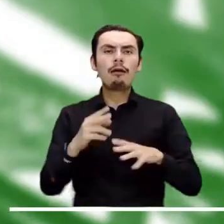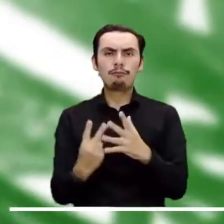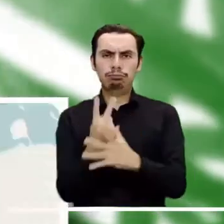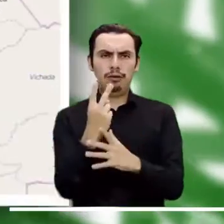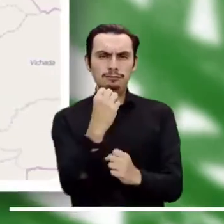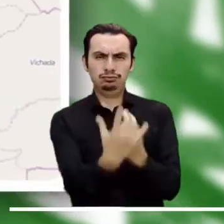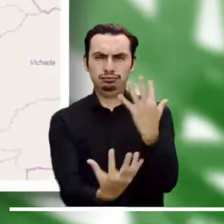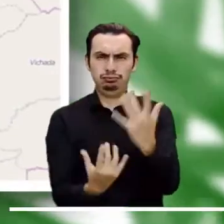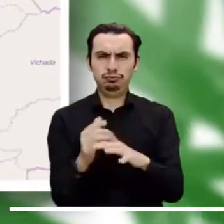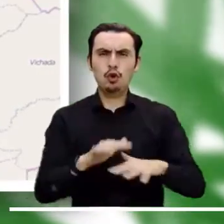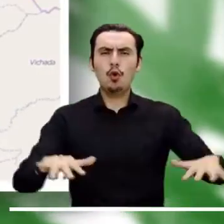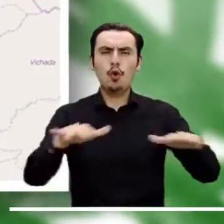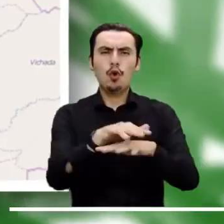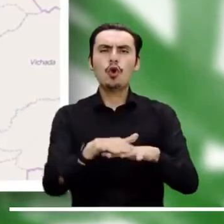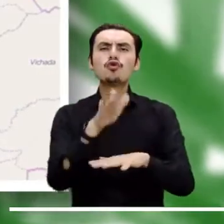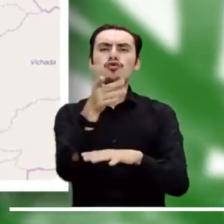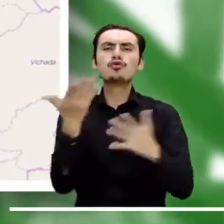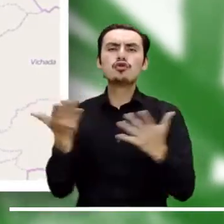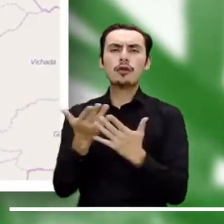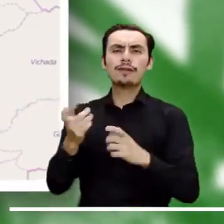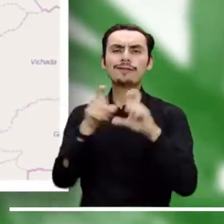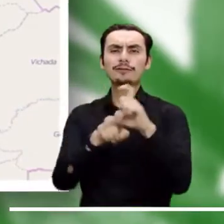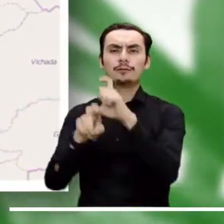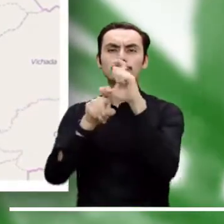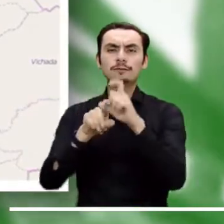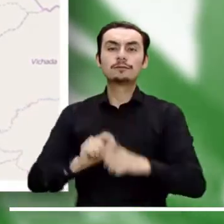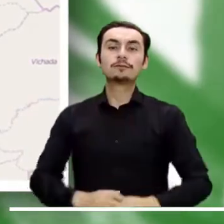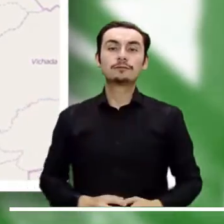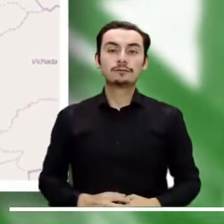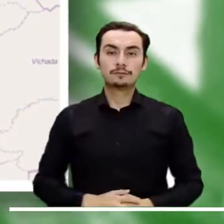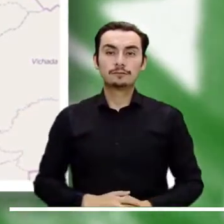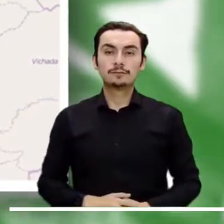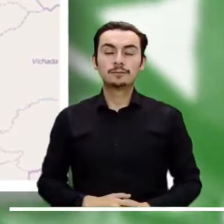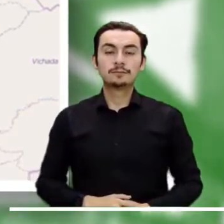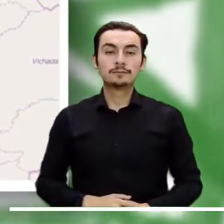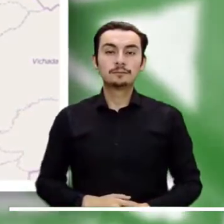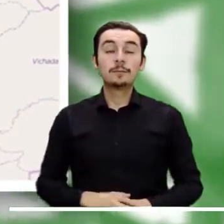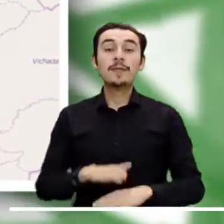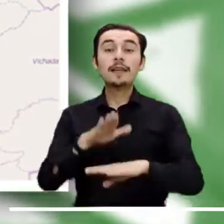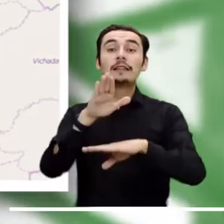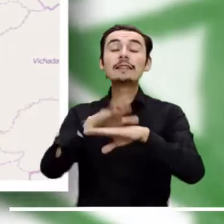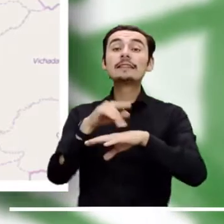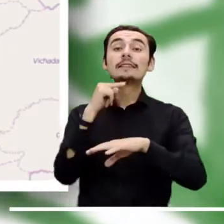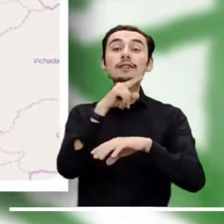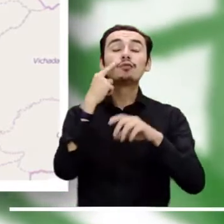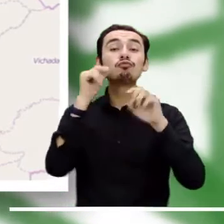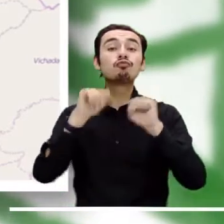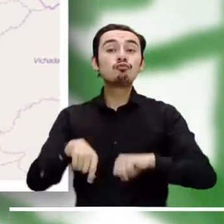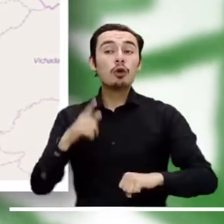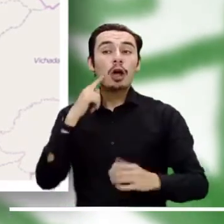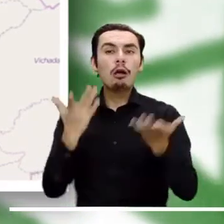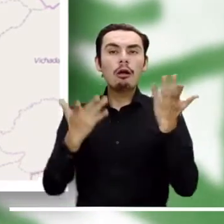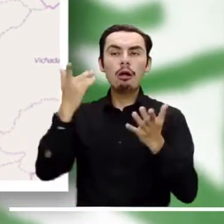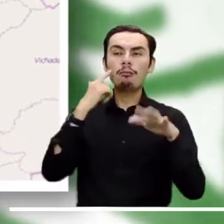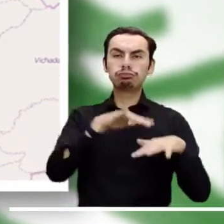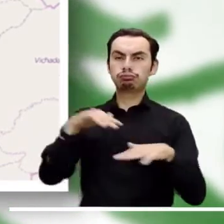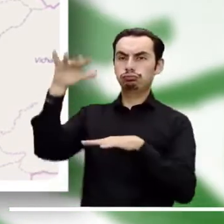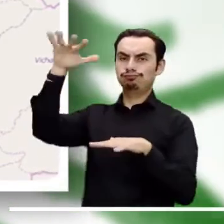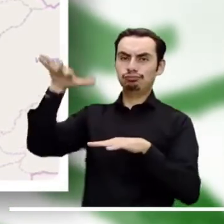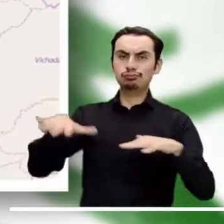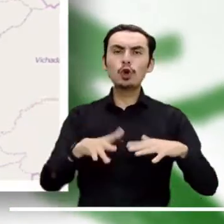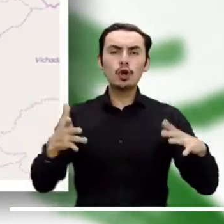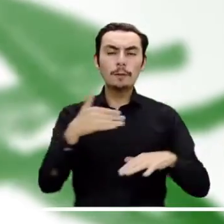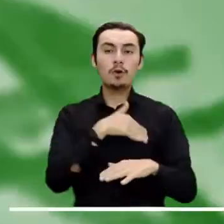Alerta naranja por posibles incendios en la cobertura vegetal del departamento del Agua Gira. Alerta